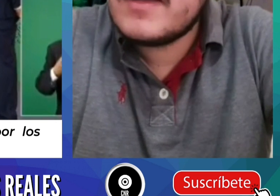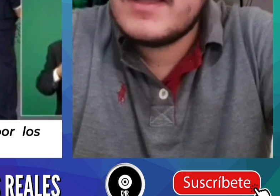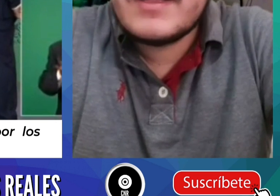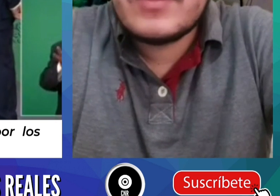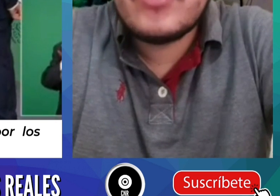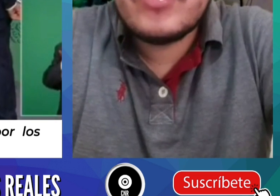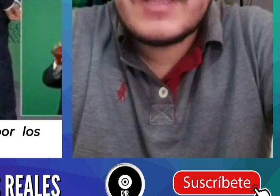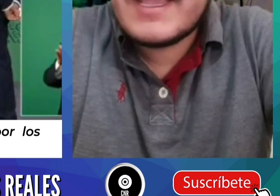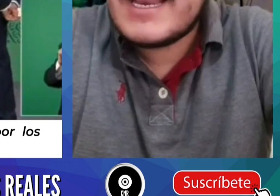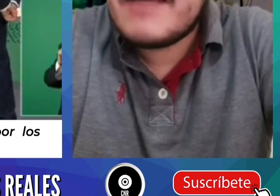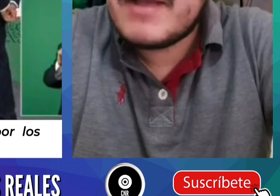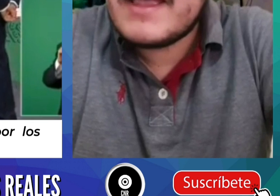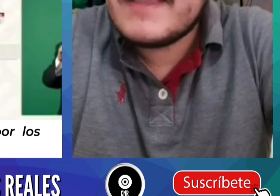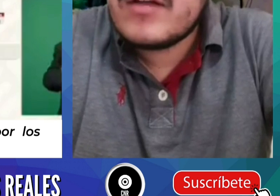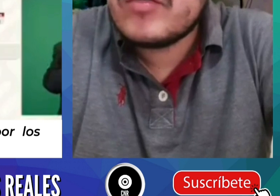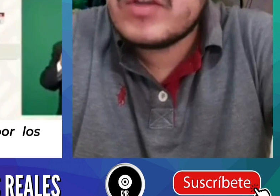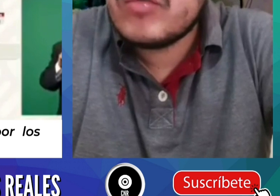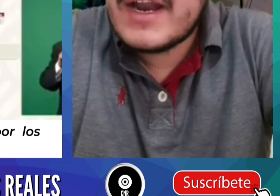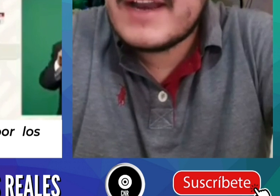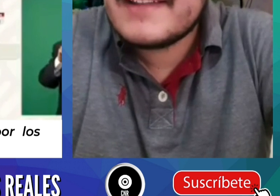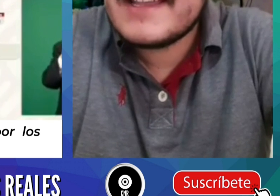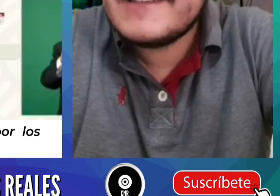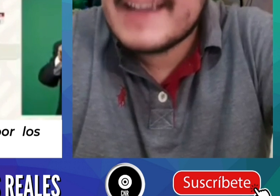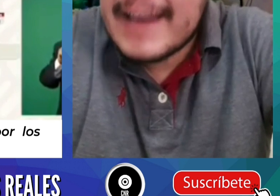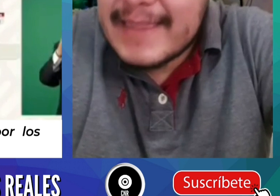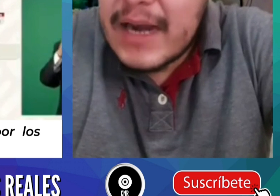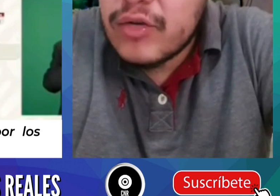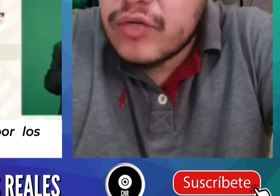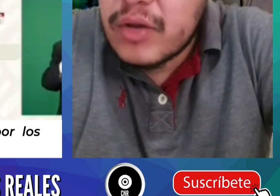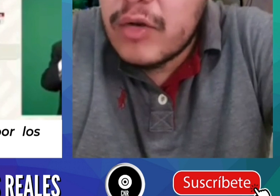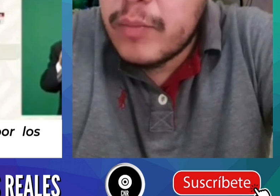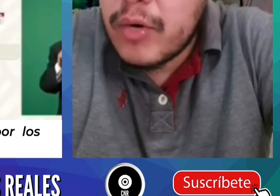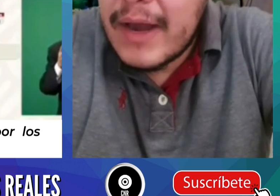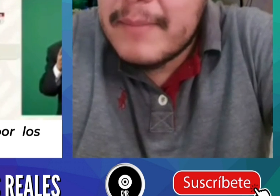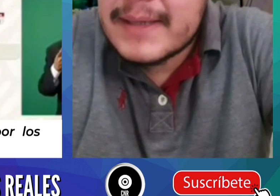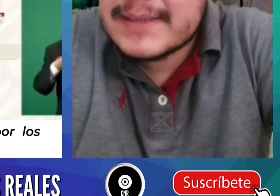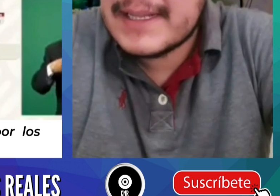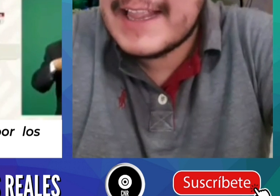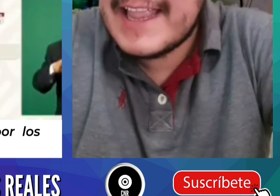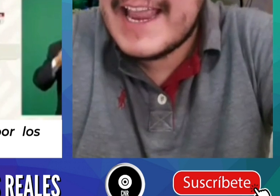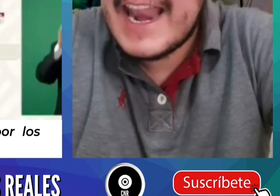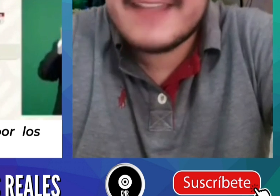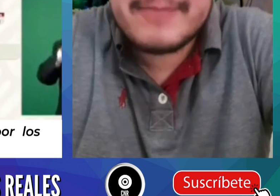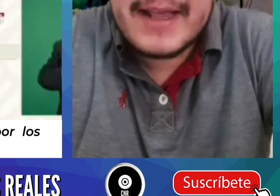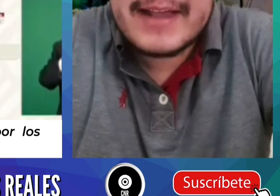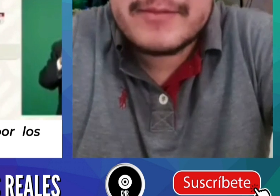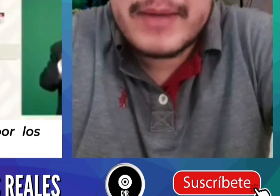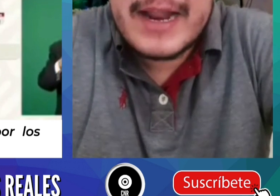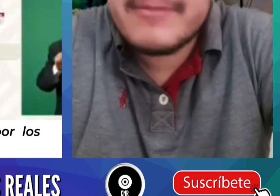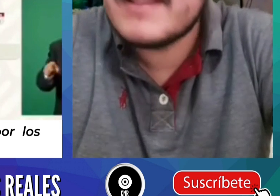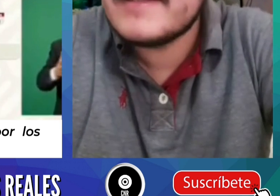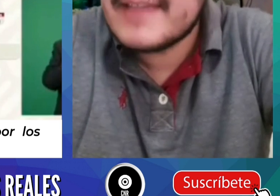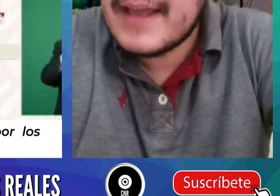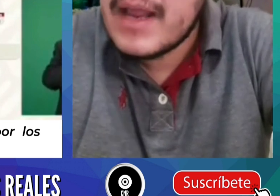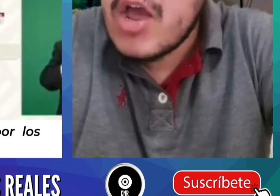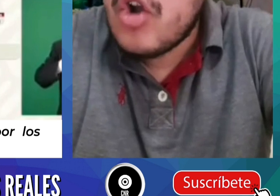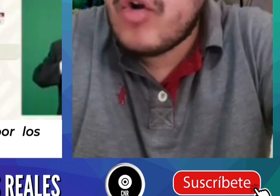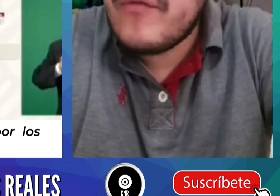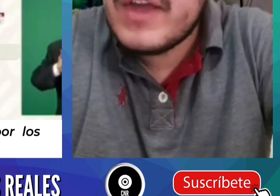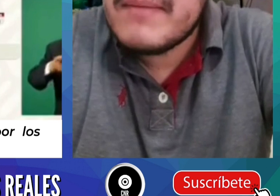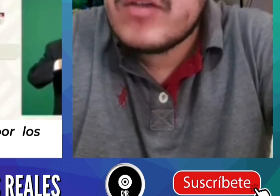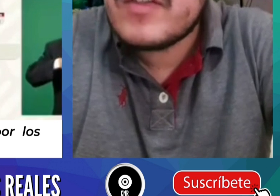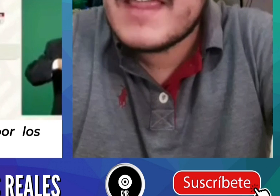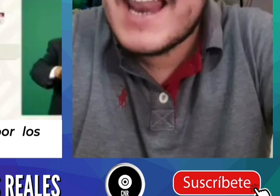noticia donde en la mañanera los titulares y secretarios de los programas de las becas para el bienestar